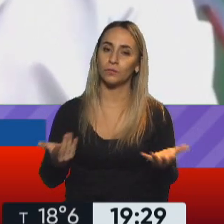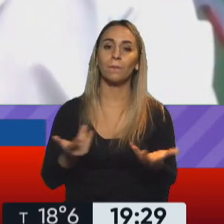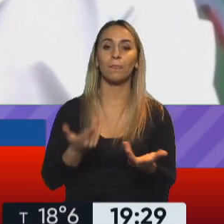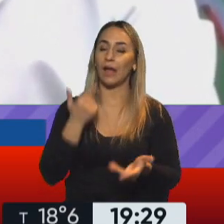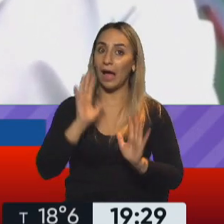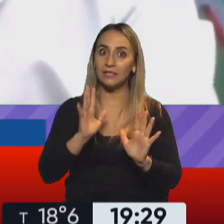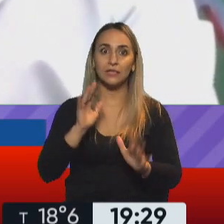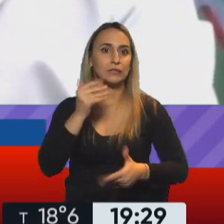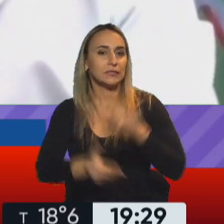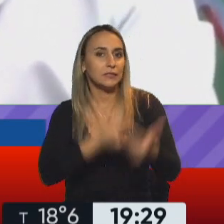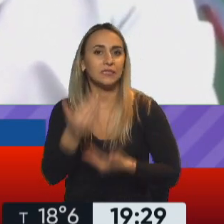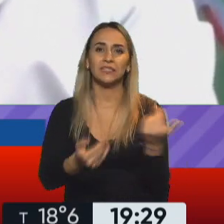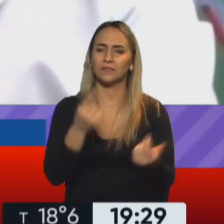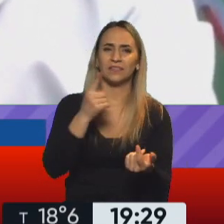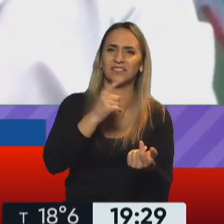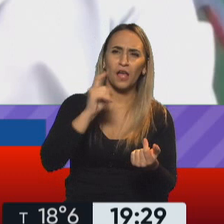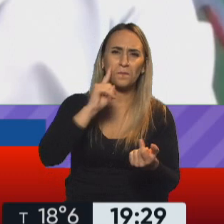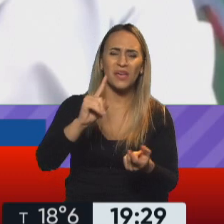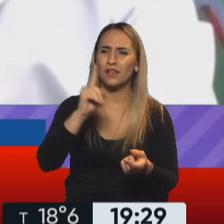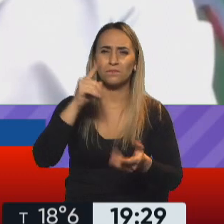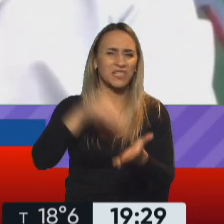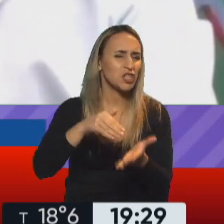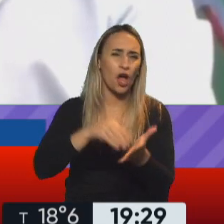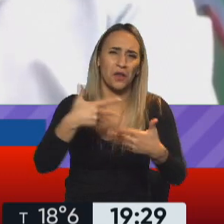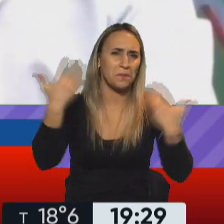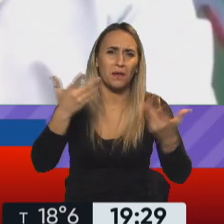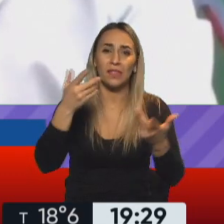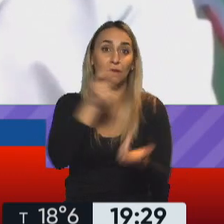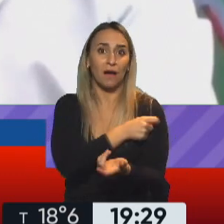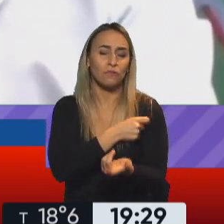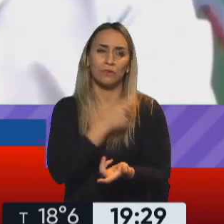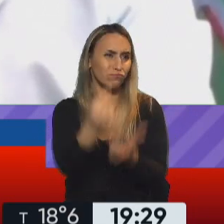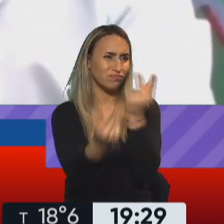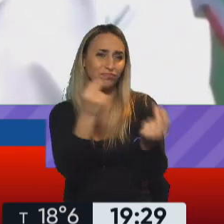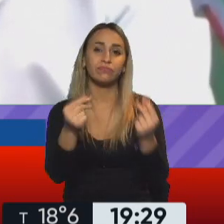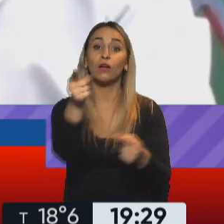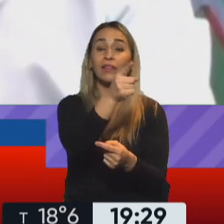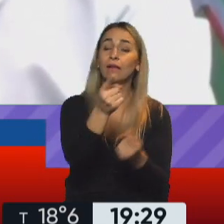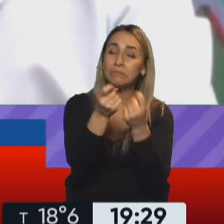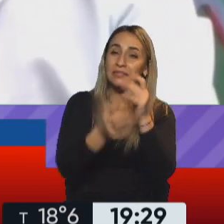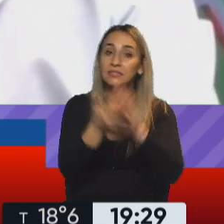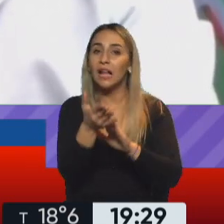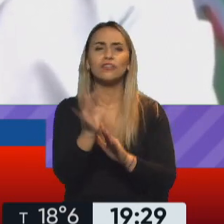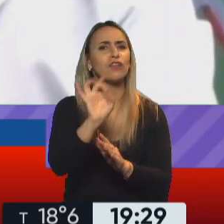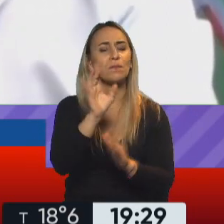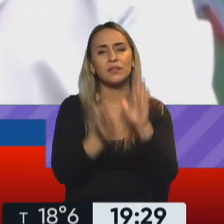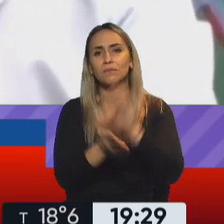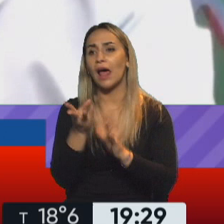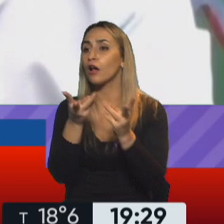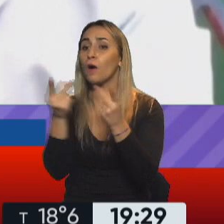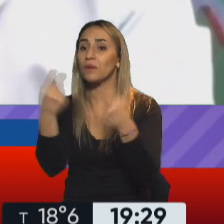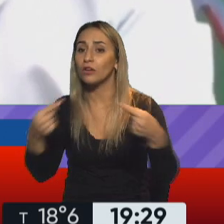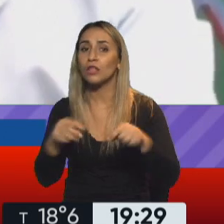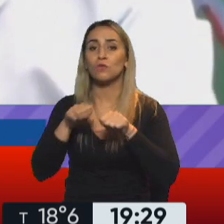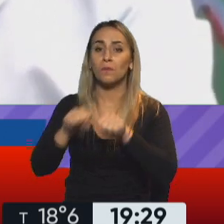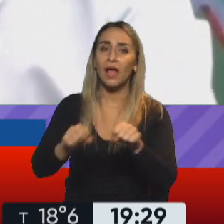miles, millones de vacunas en la provincia de Buenos Aires. Solo salgamos para hacer las compras esenciales a los